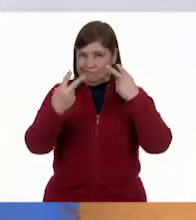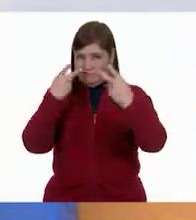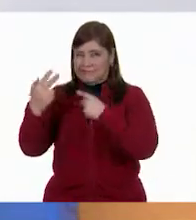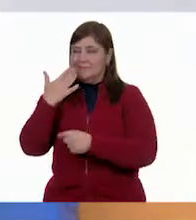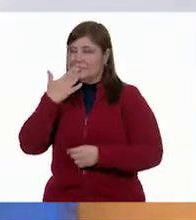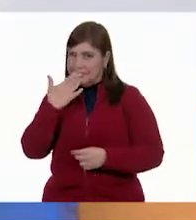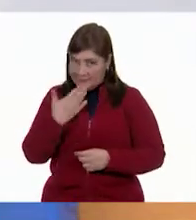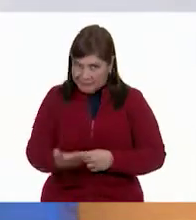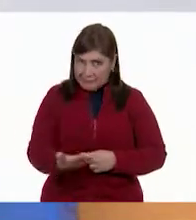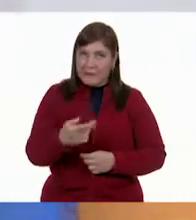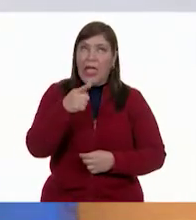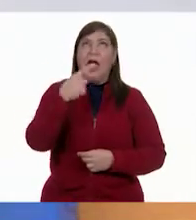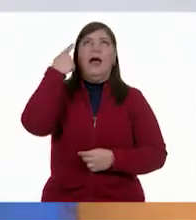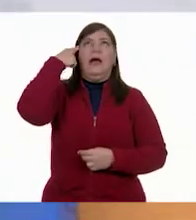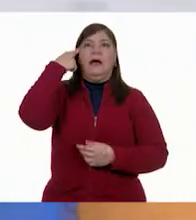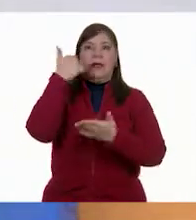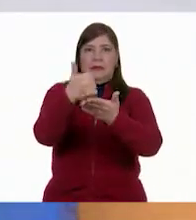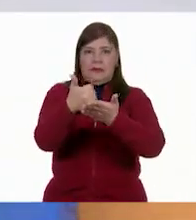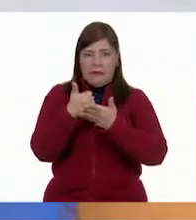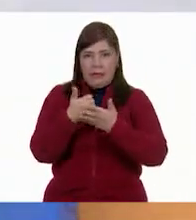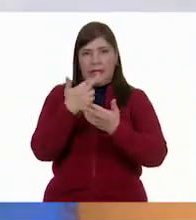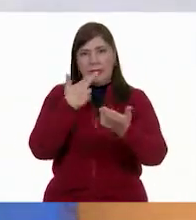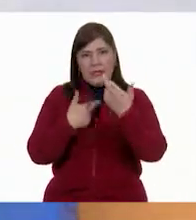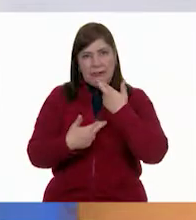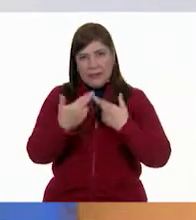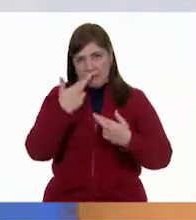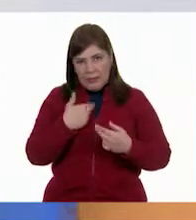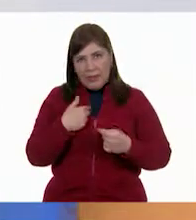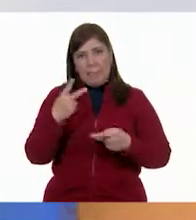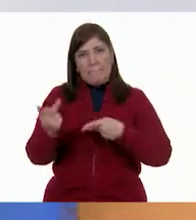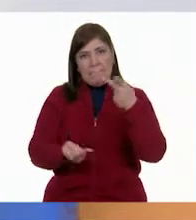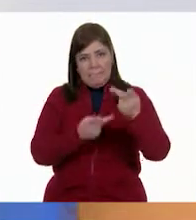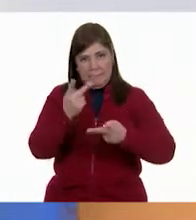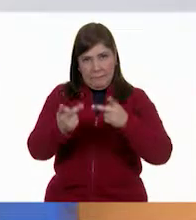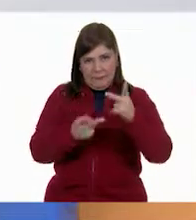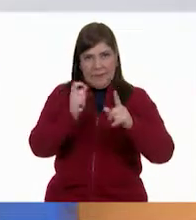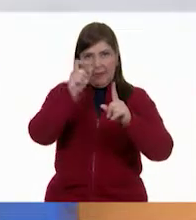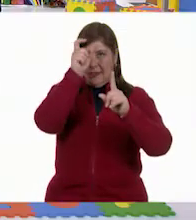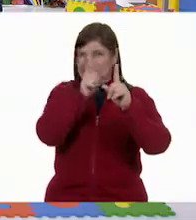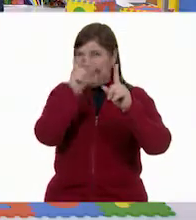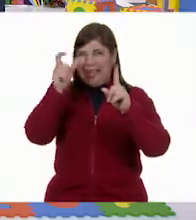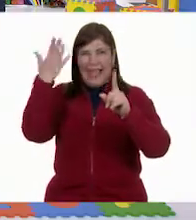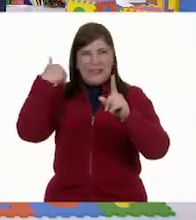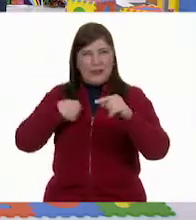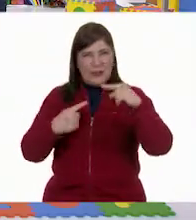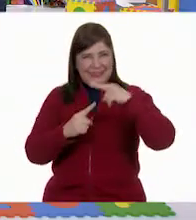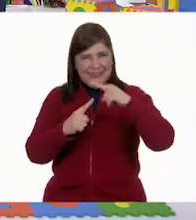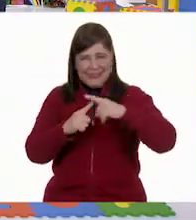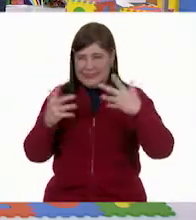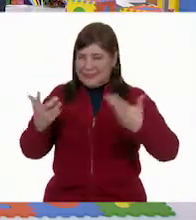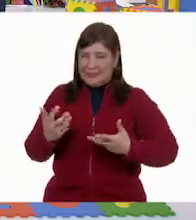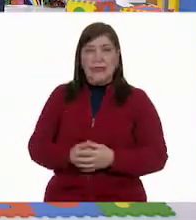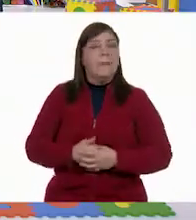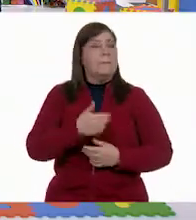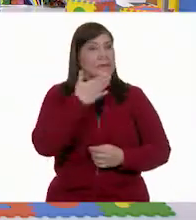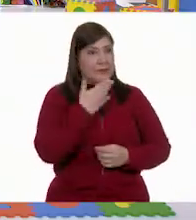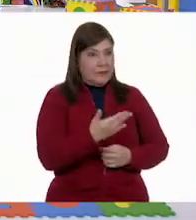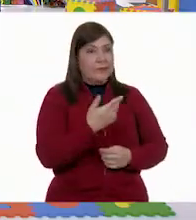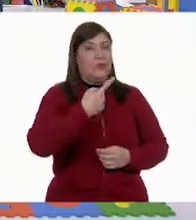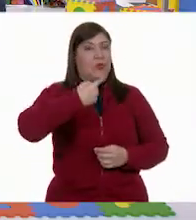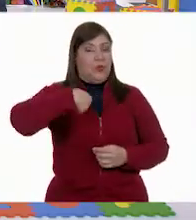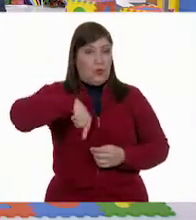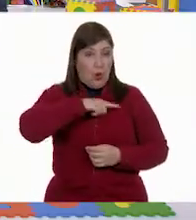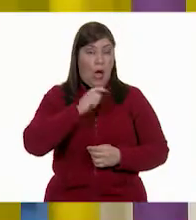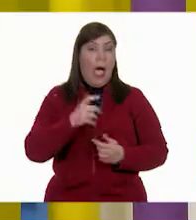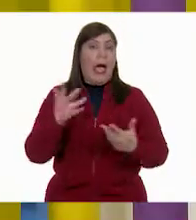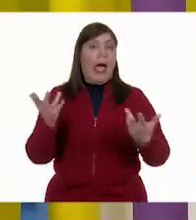porque supieron ayudarnos a responder las preguntas de la gráfica que yo hice de tarea. Muy, muy bien. Hemos trabajado